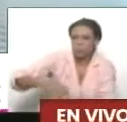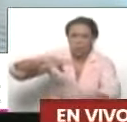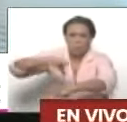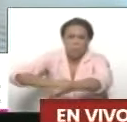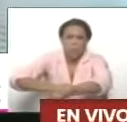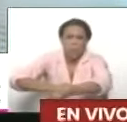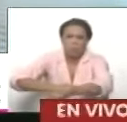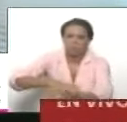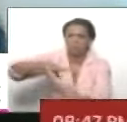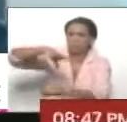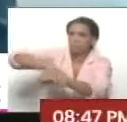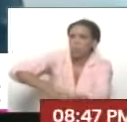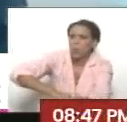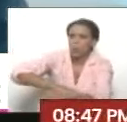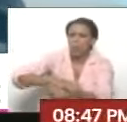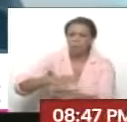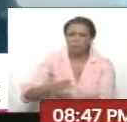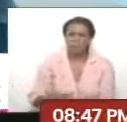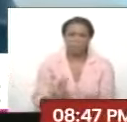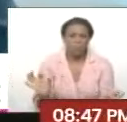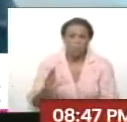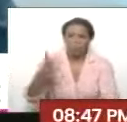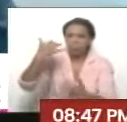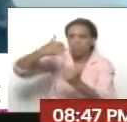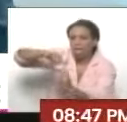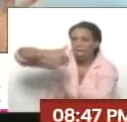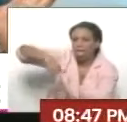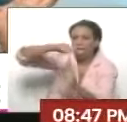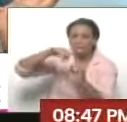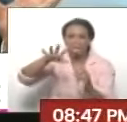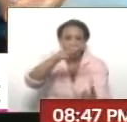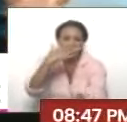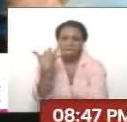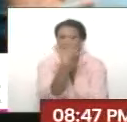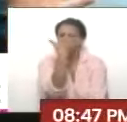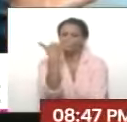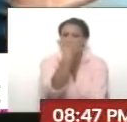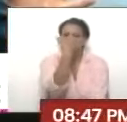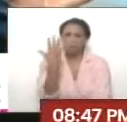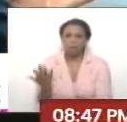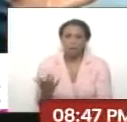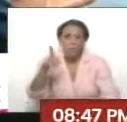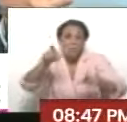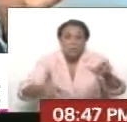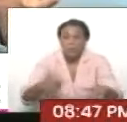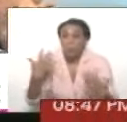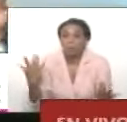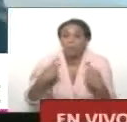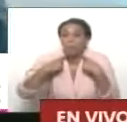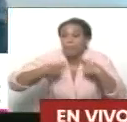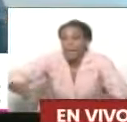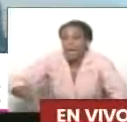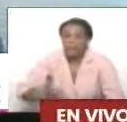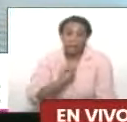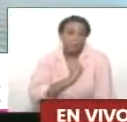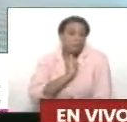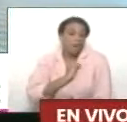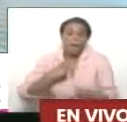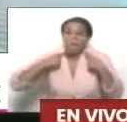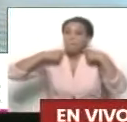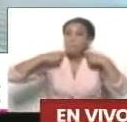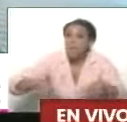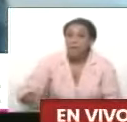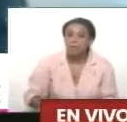Un pueblo colonial. Lo dominan. Es un pueblo que sencillamente pierde su razón de ser.